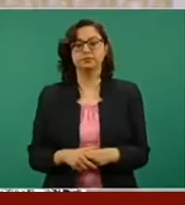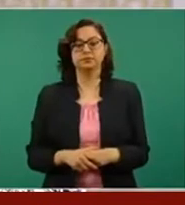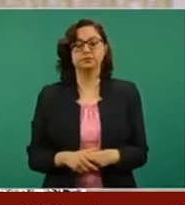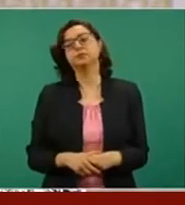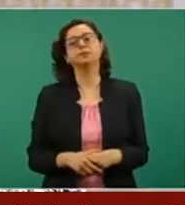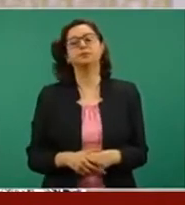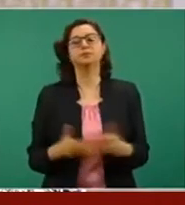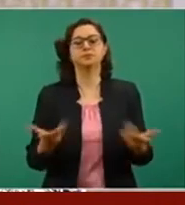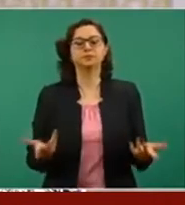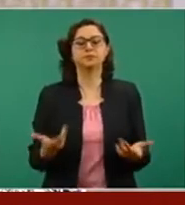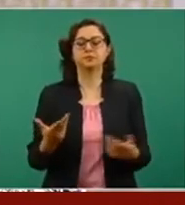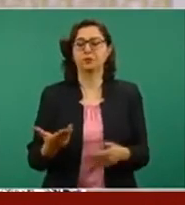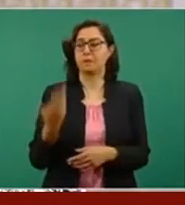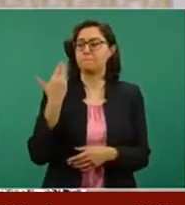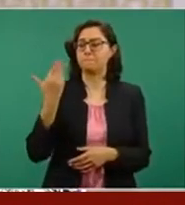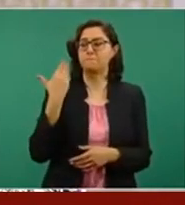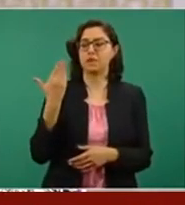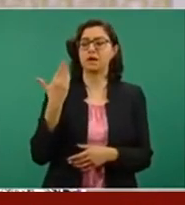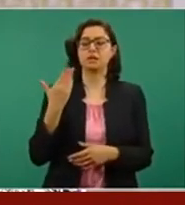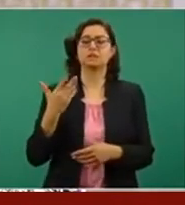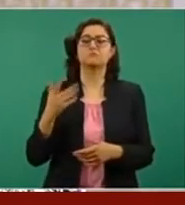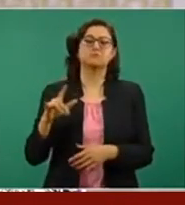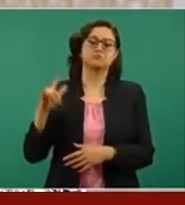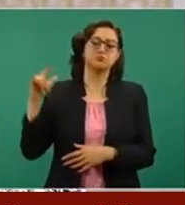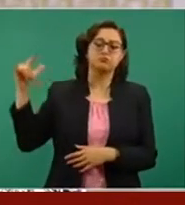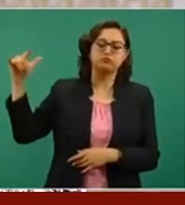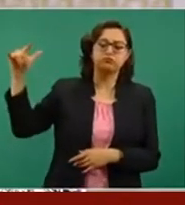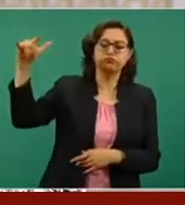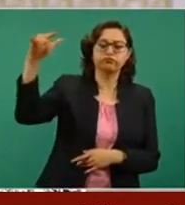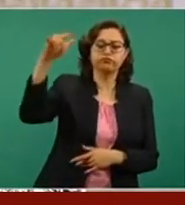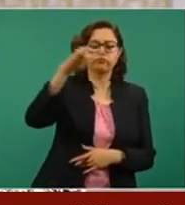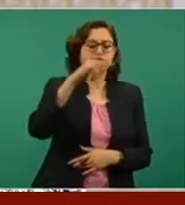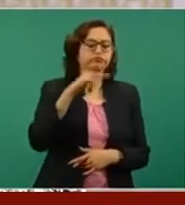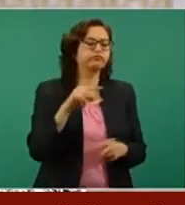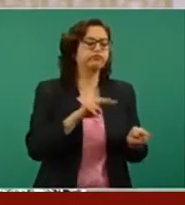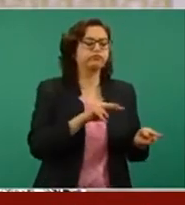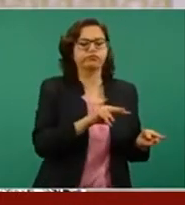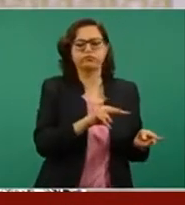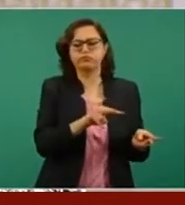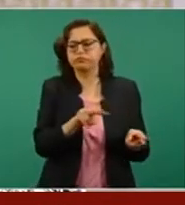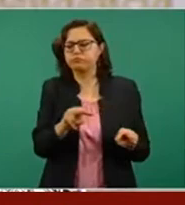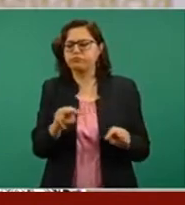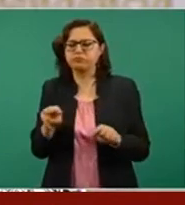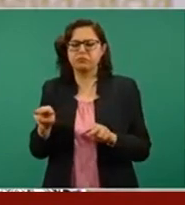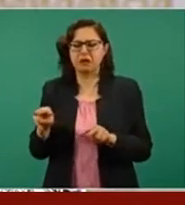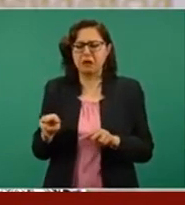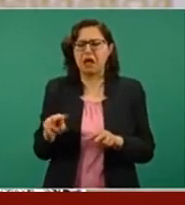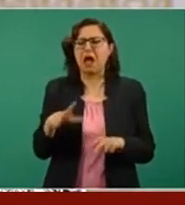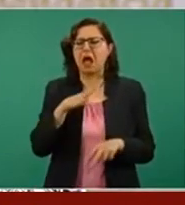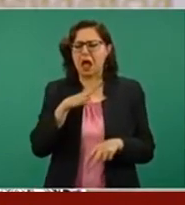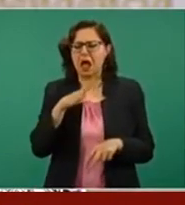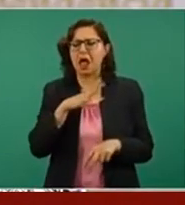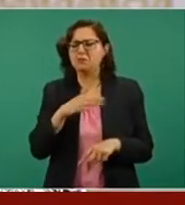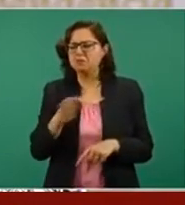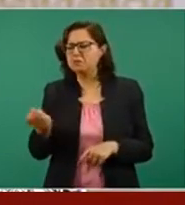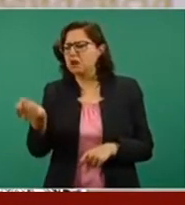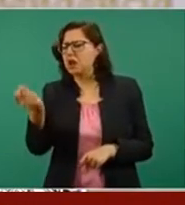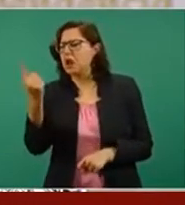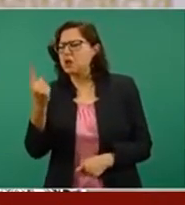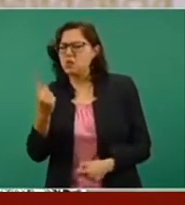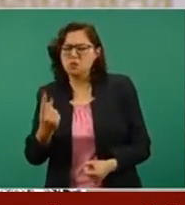cantidades de sargazo, no existe sargazo actualmente, hay pequeñas manchas muy lejanas, y hemos